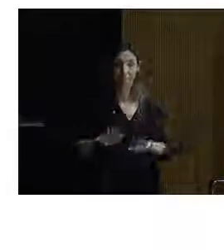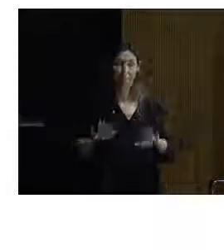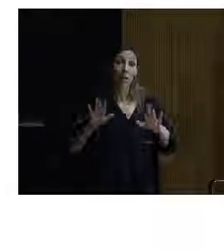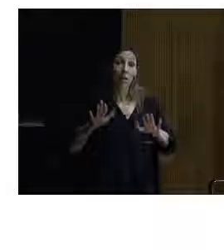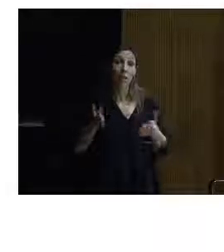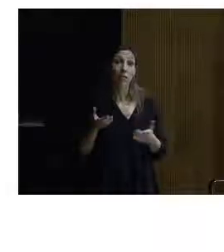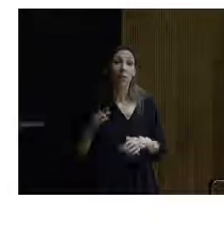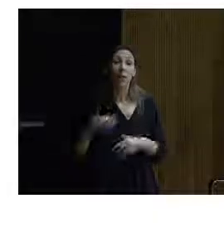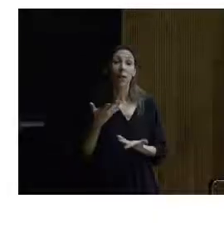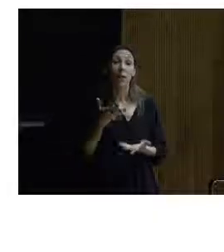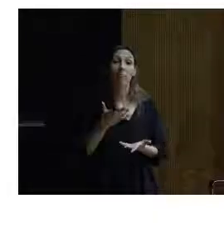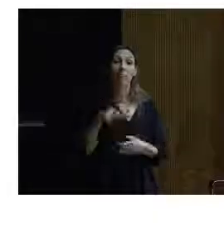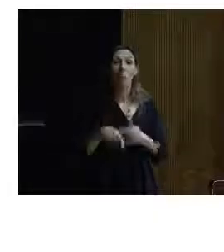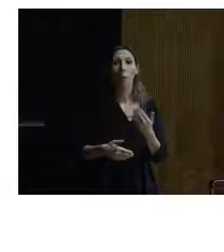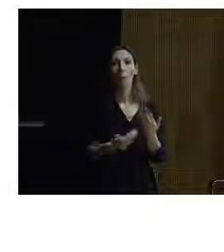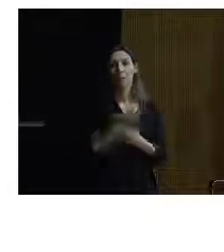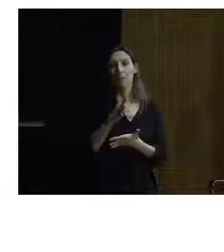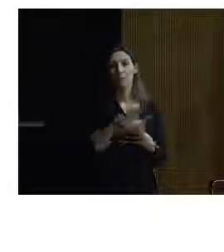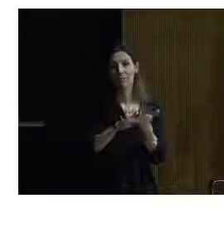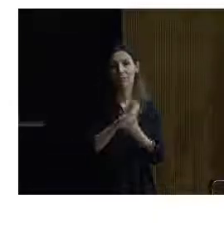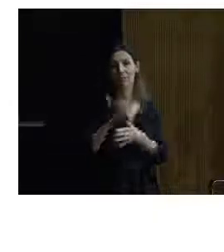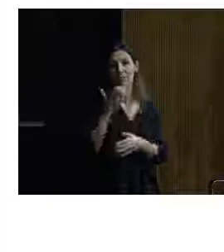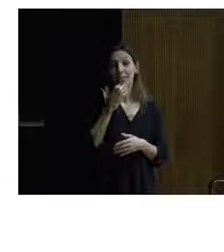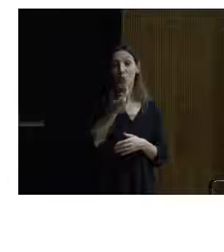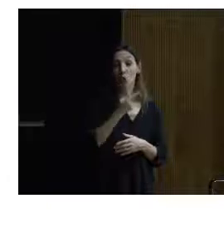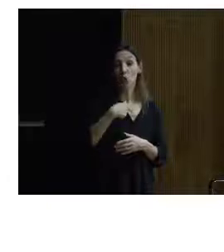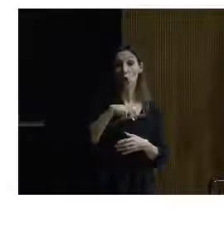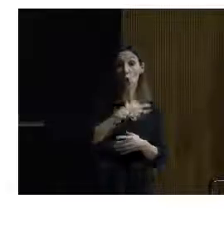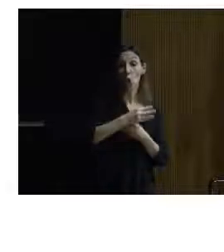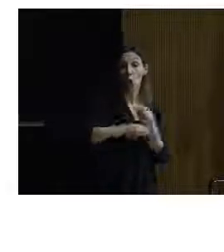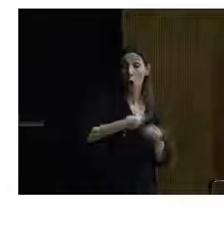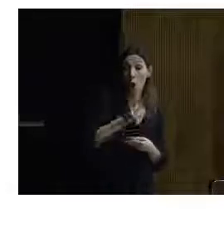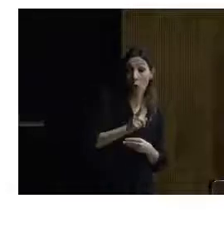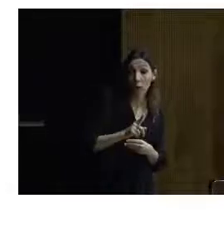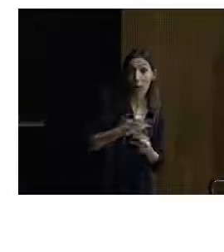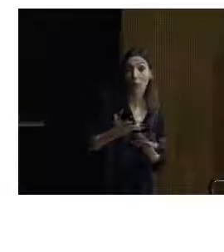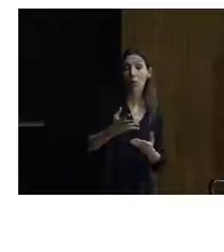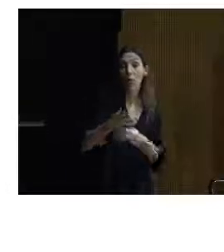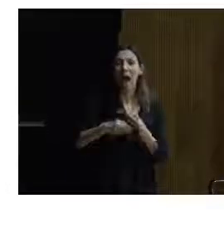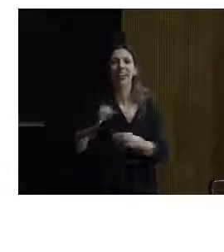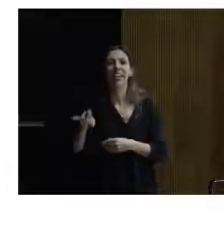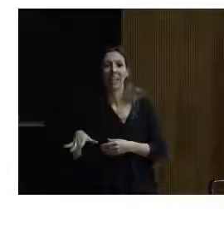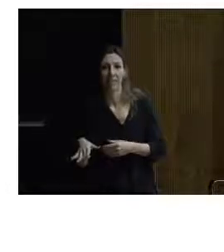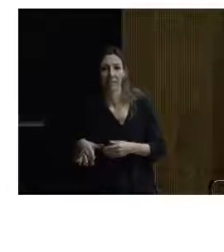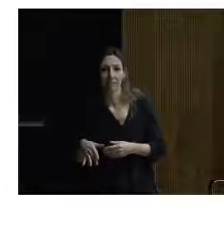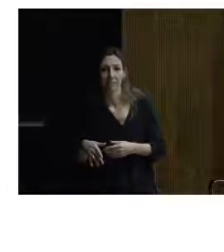Pero también lo hemos dicho esta mañana. Si no lo hacemos nosotros, ¿quién lo hace? O si no lo hacemos nosotros, ¿quién